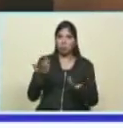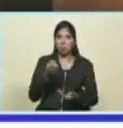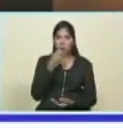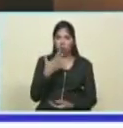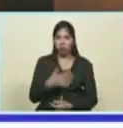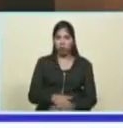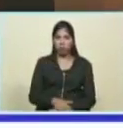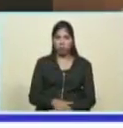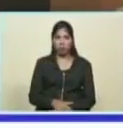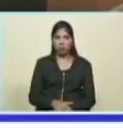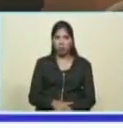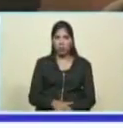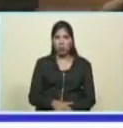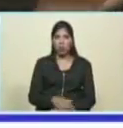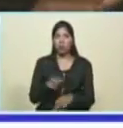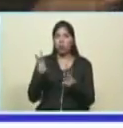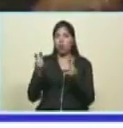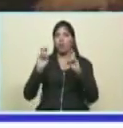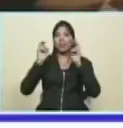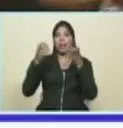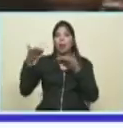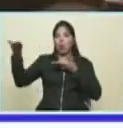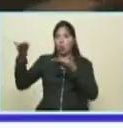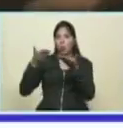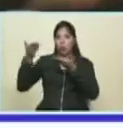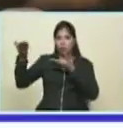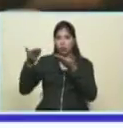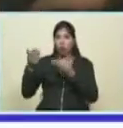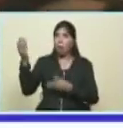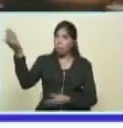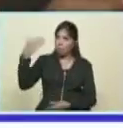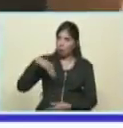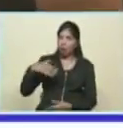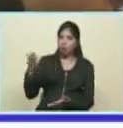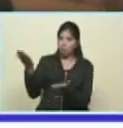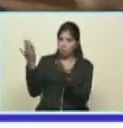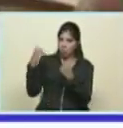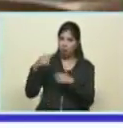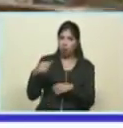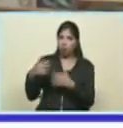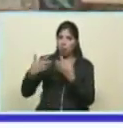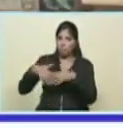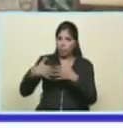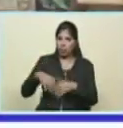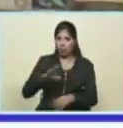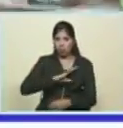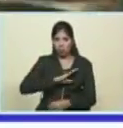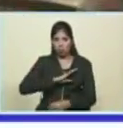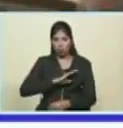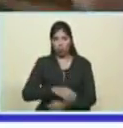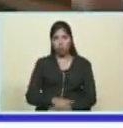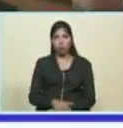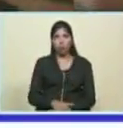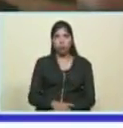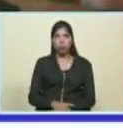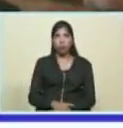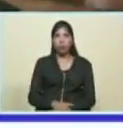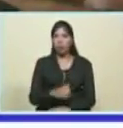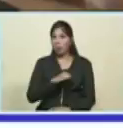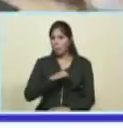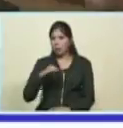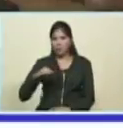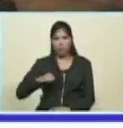agrícola como nuevo tema de cooperación yo le dije vénganse ustedes las empresas argelinas tanto las